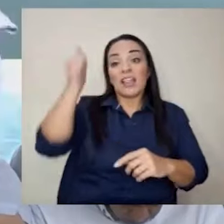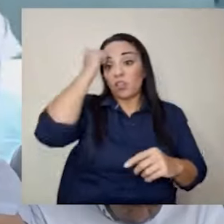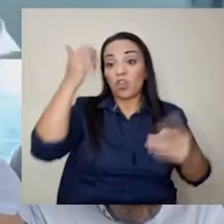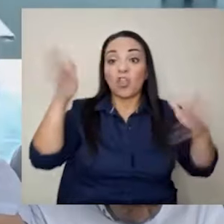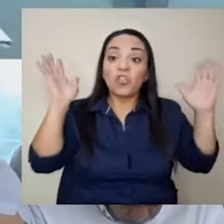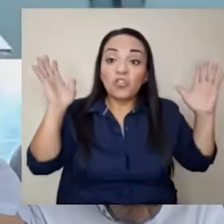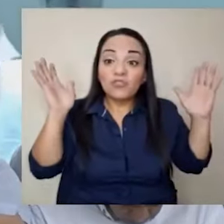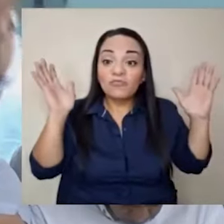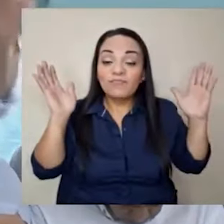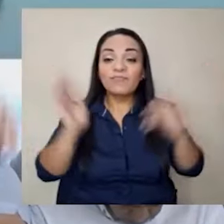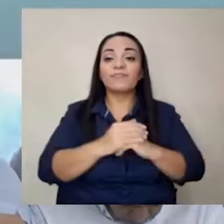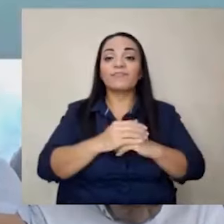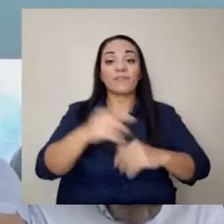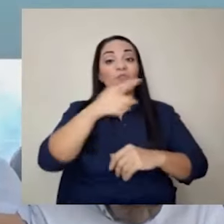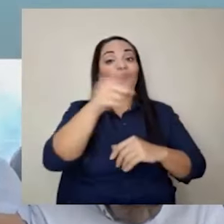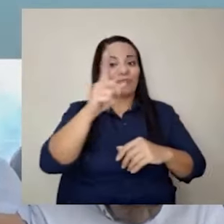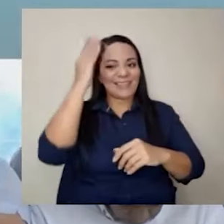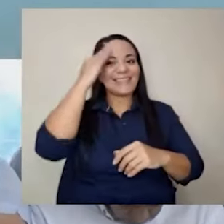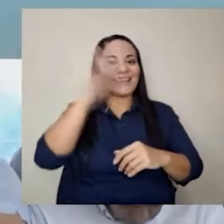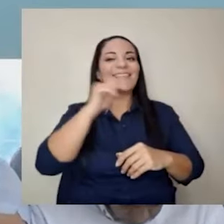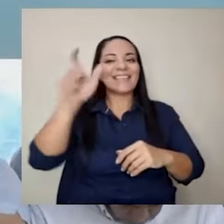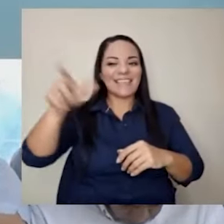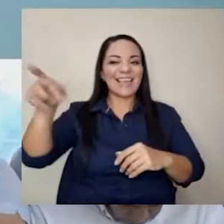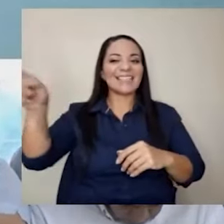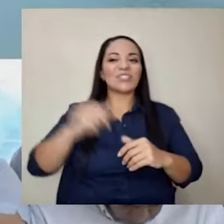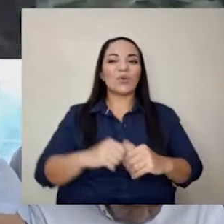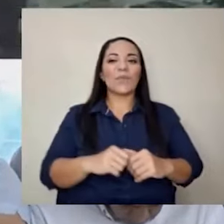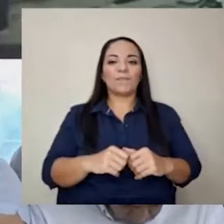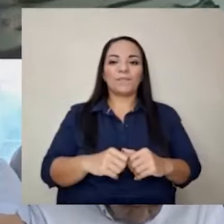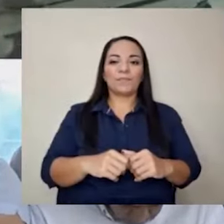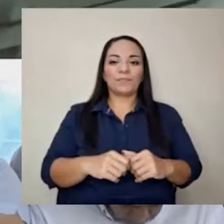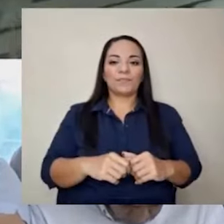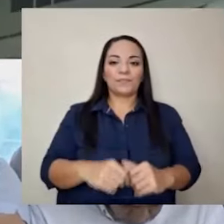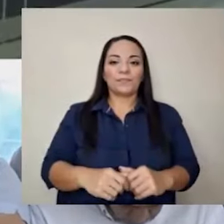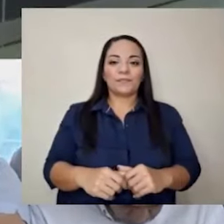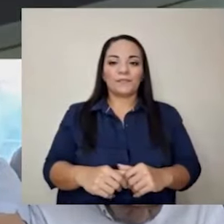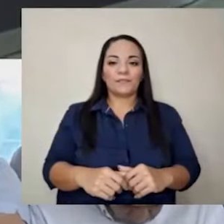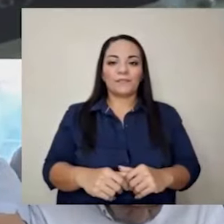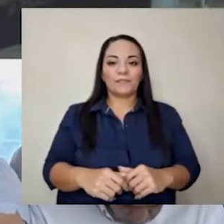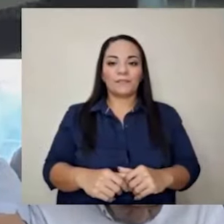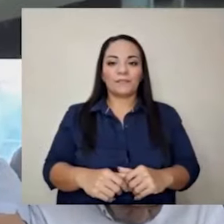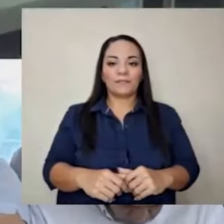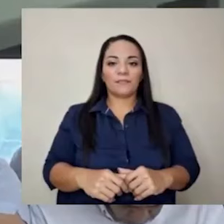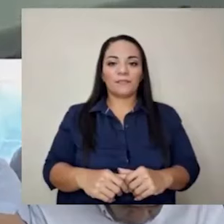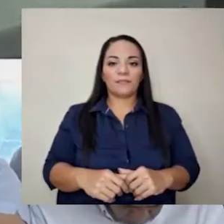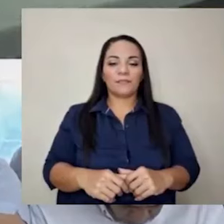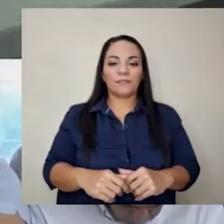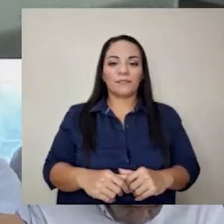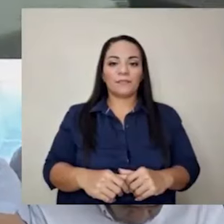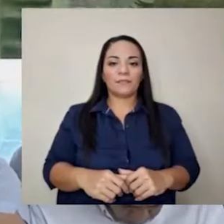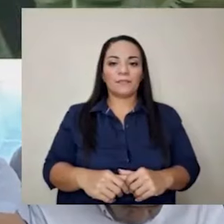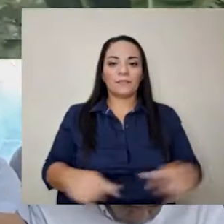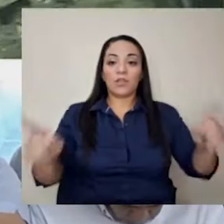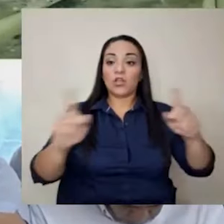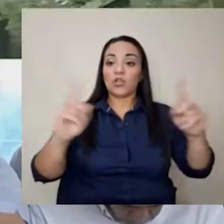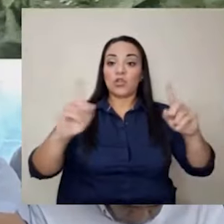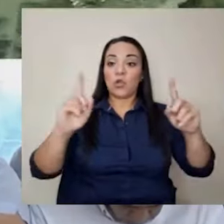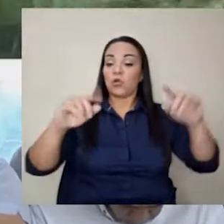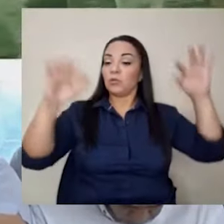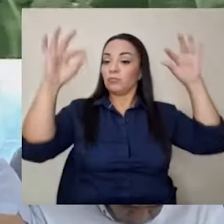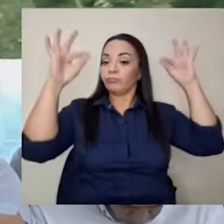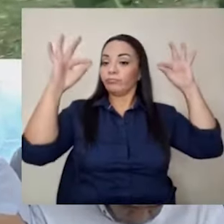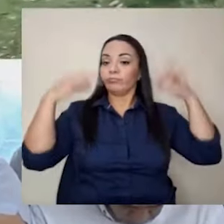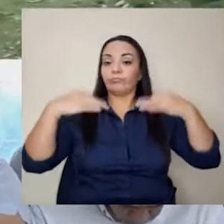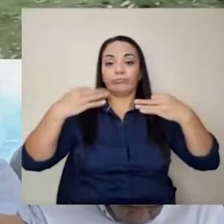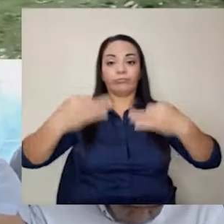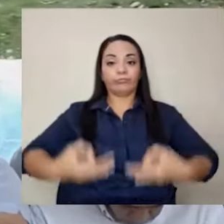Ustedes los conocen, no los que se visten con toga y birrete. Esos no